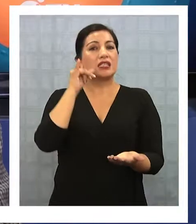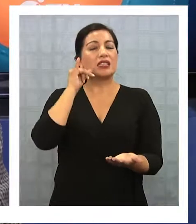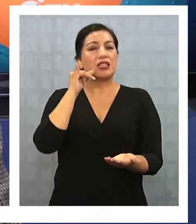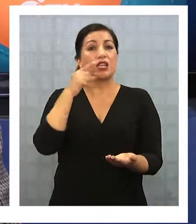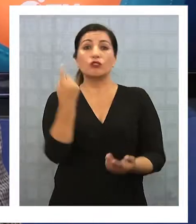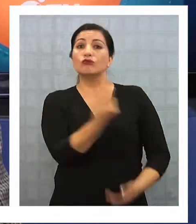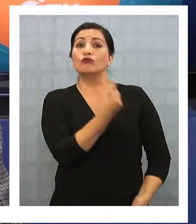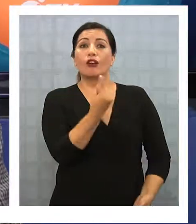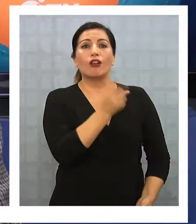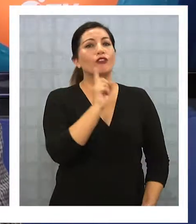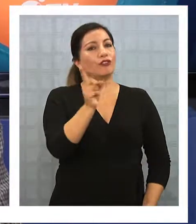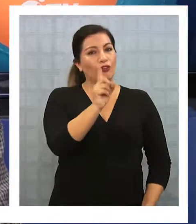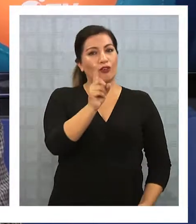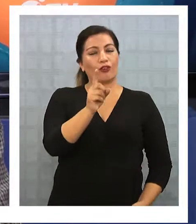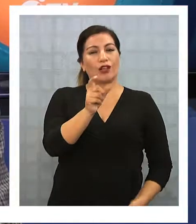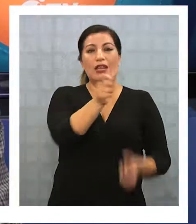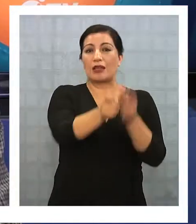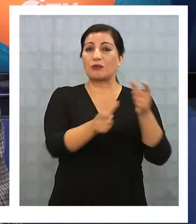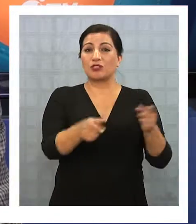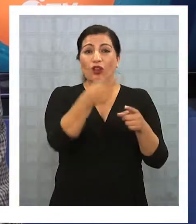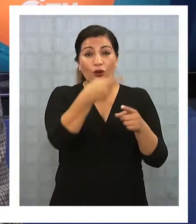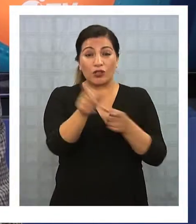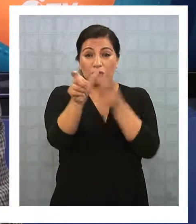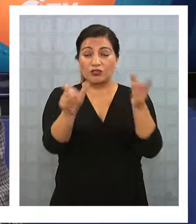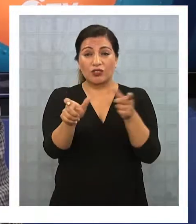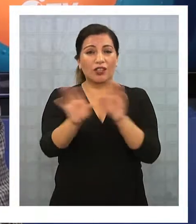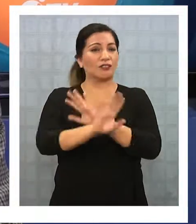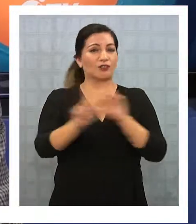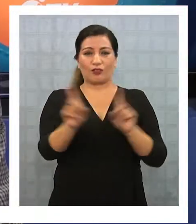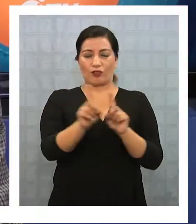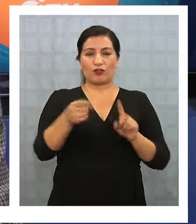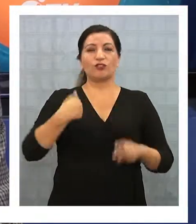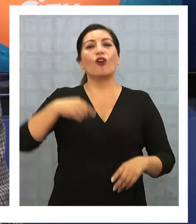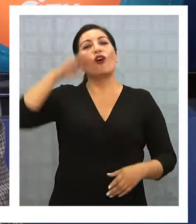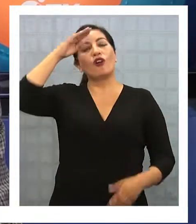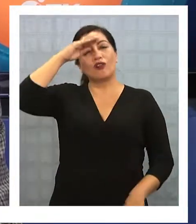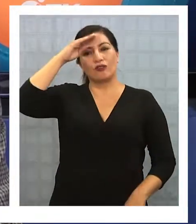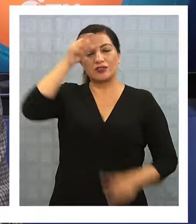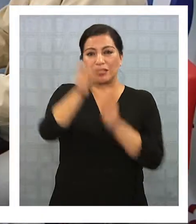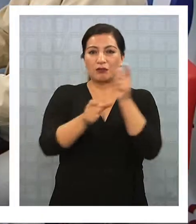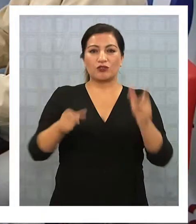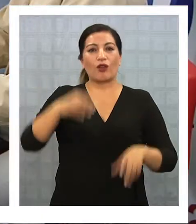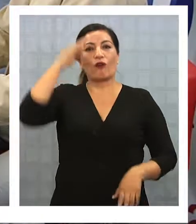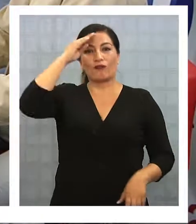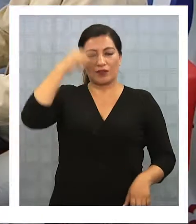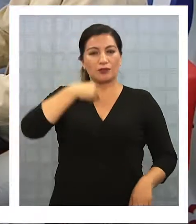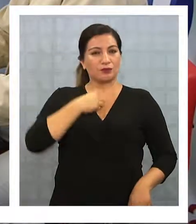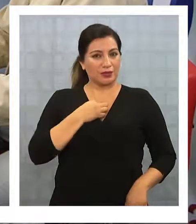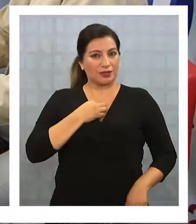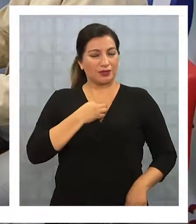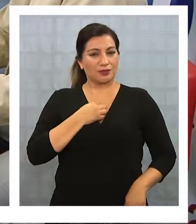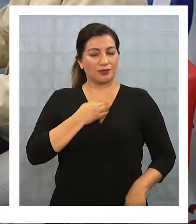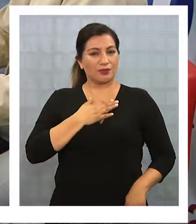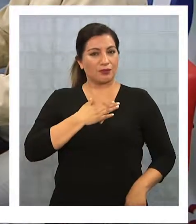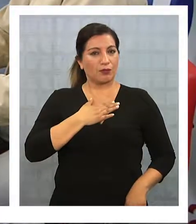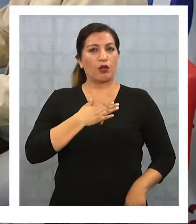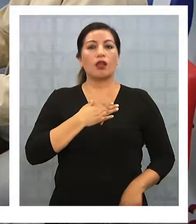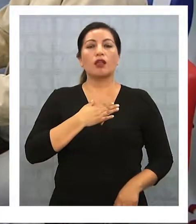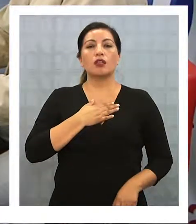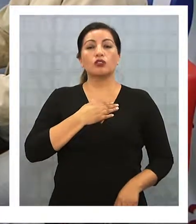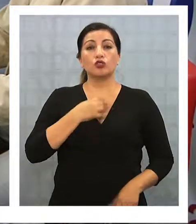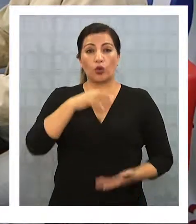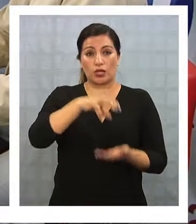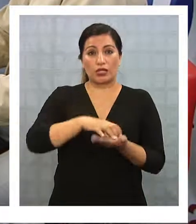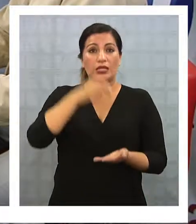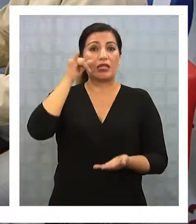personas y voy a trabajar por reconquistar, ¿no es cierto?, la confianza de la gente de mi región, la ciudad donde nací